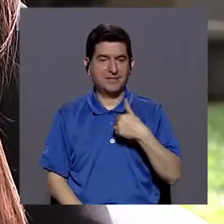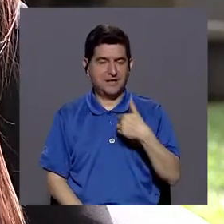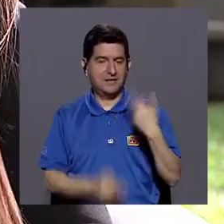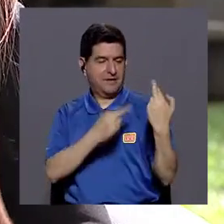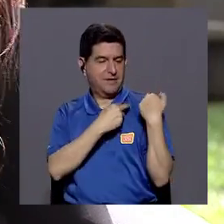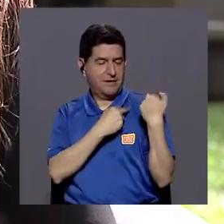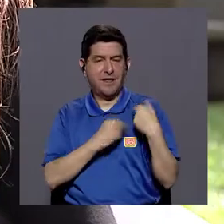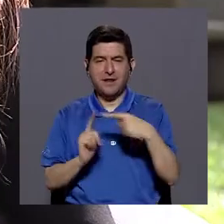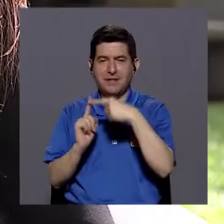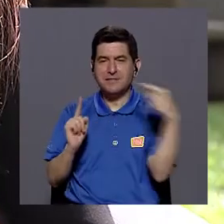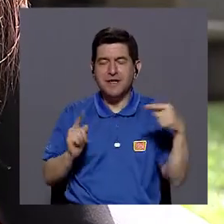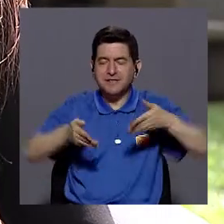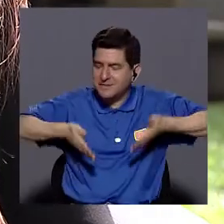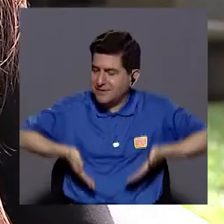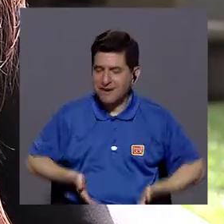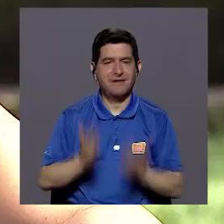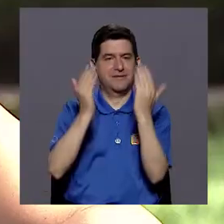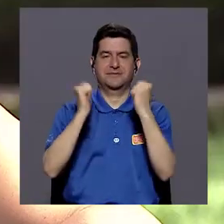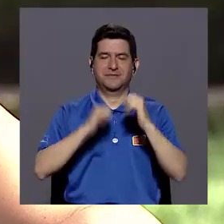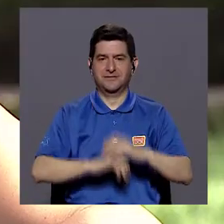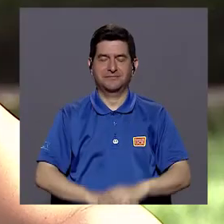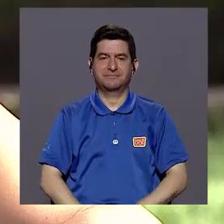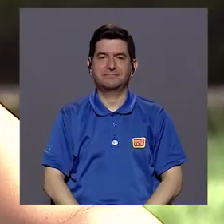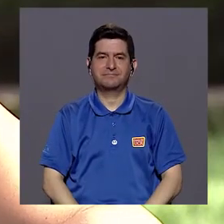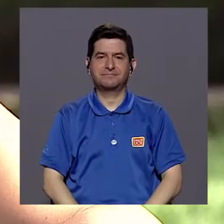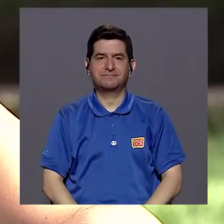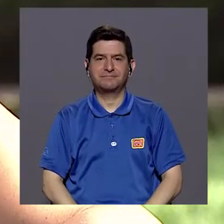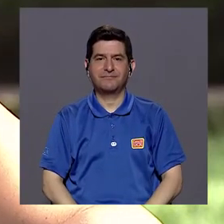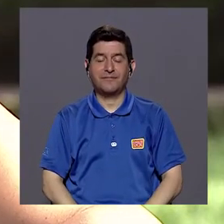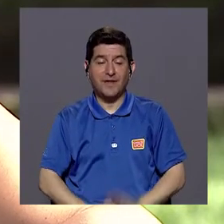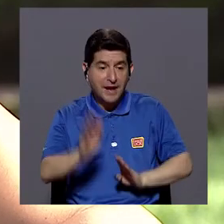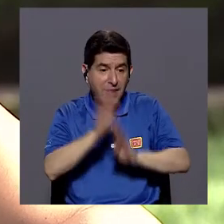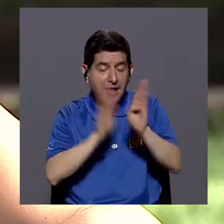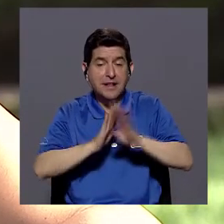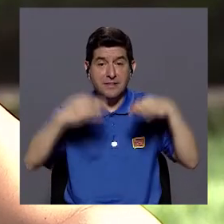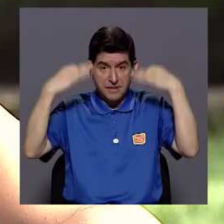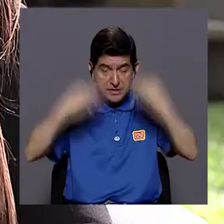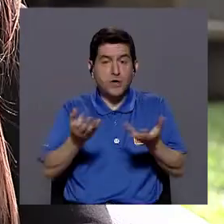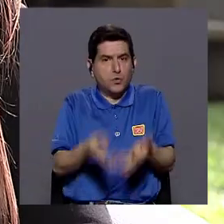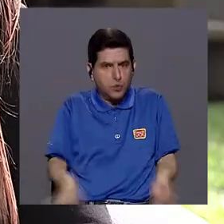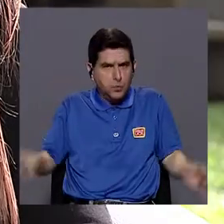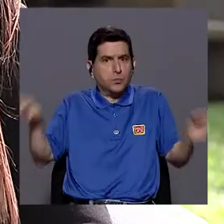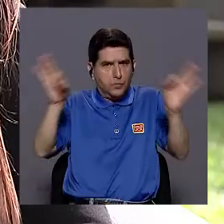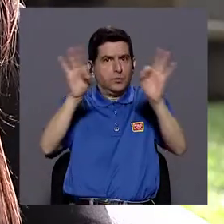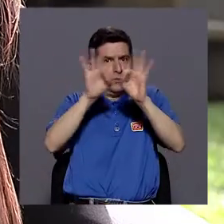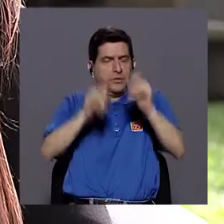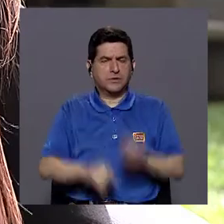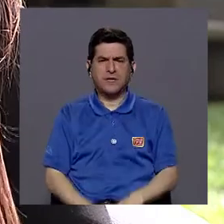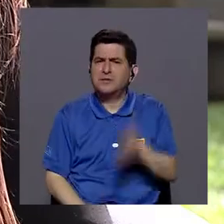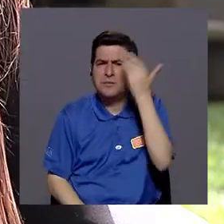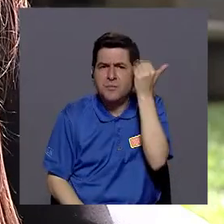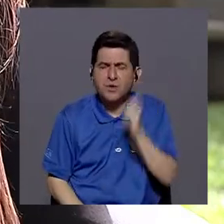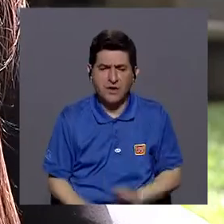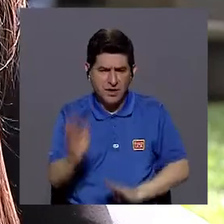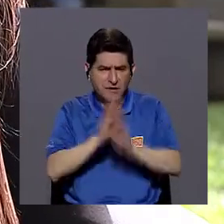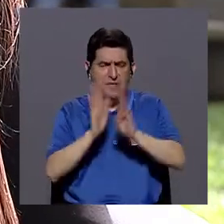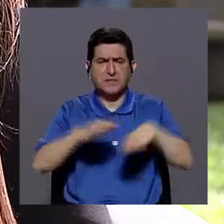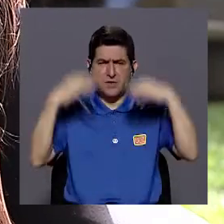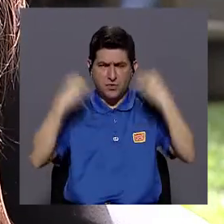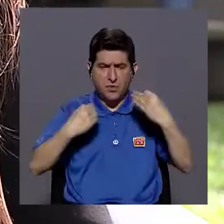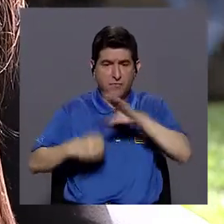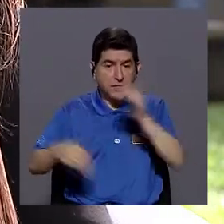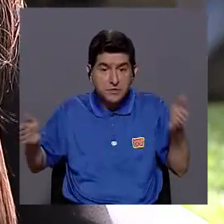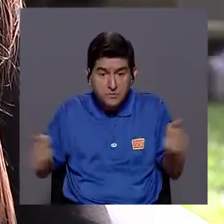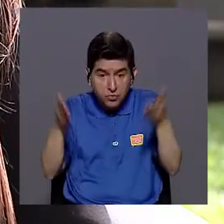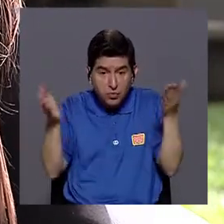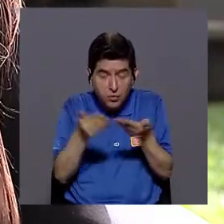prácticamente desde que nace. El desarrollo físico es fundamental porque el desarrollo físico y la